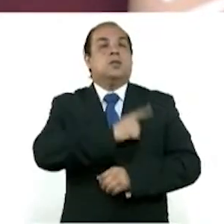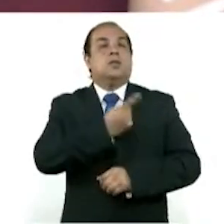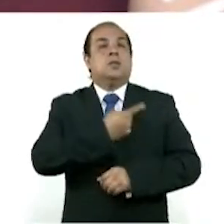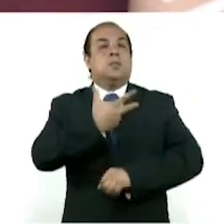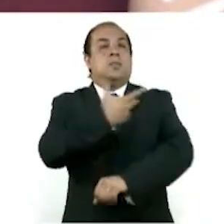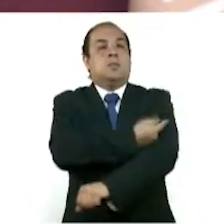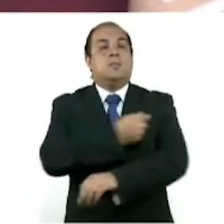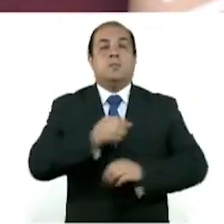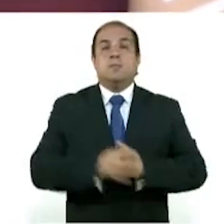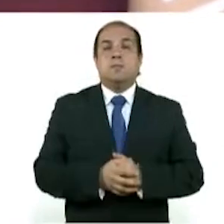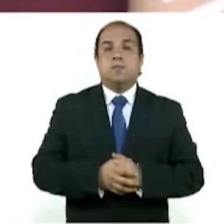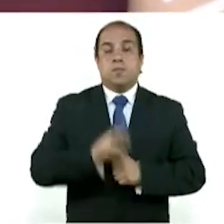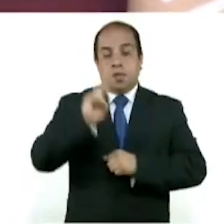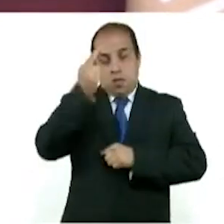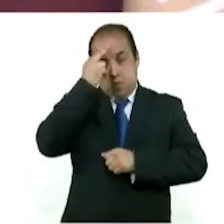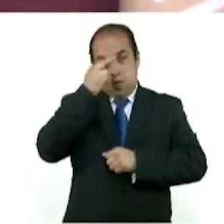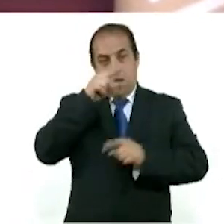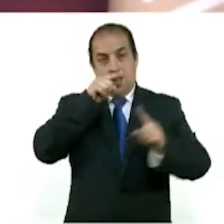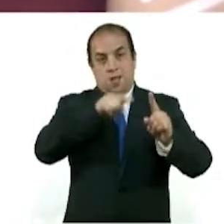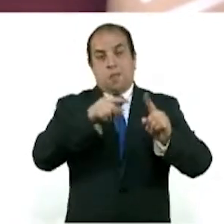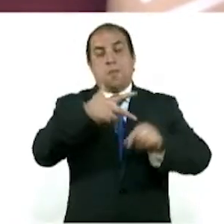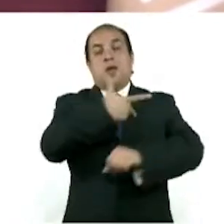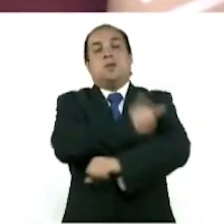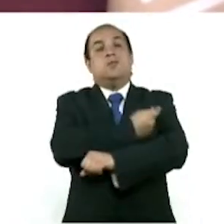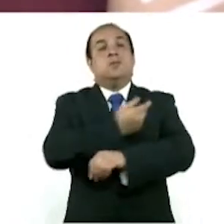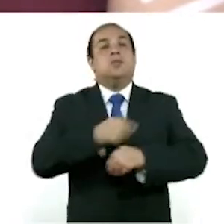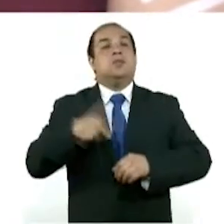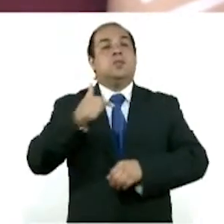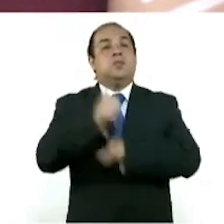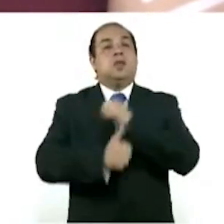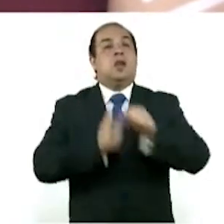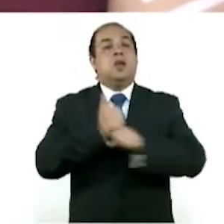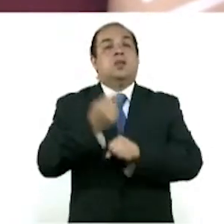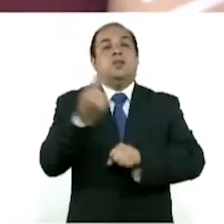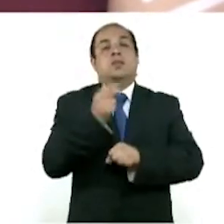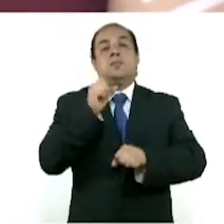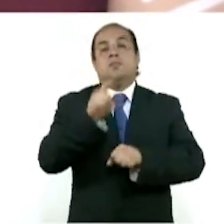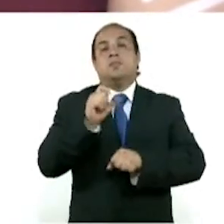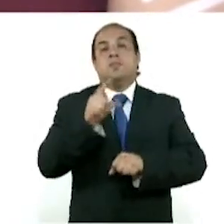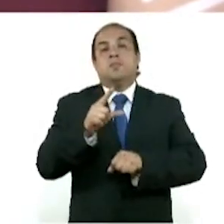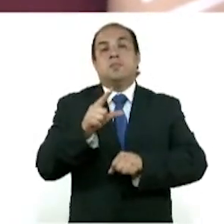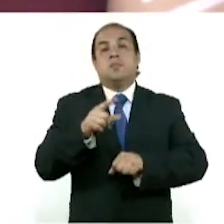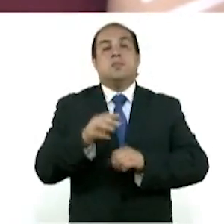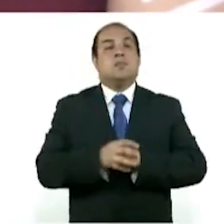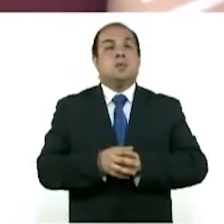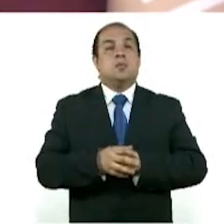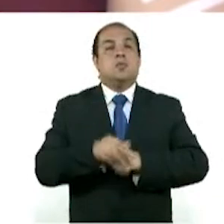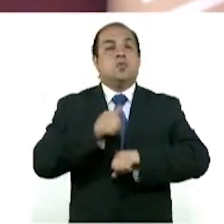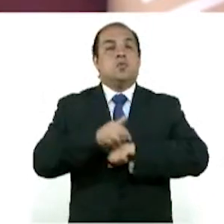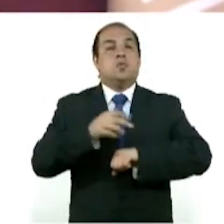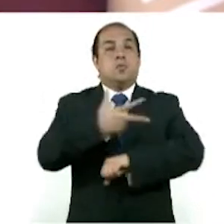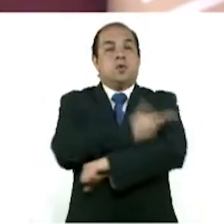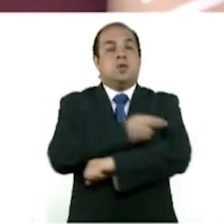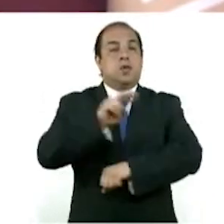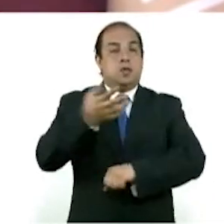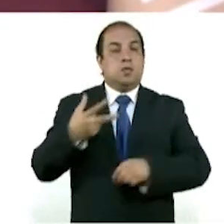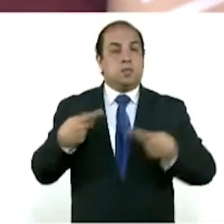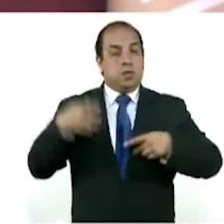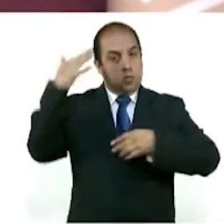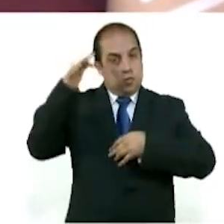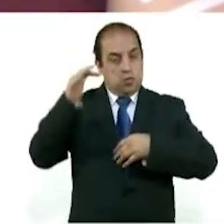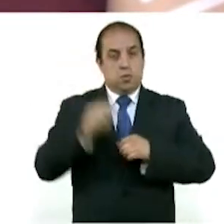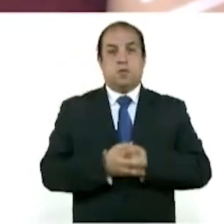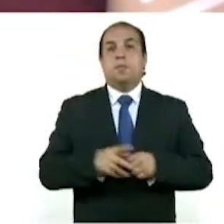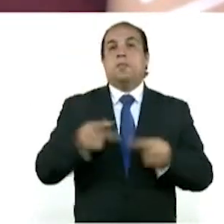vacunas de 12 años y en adelante requieren la misma dosis que recibimos los adultos. Las personas de 12 años y menos, la